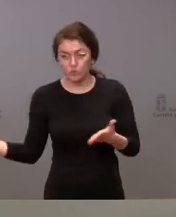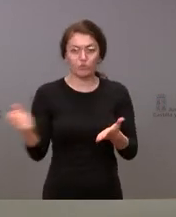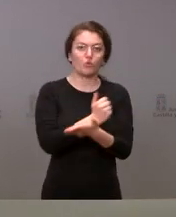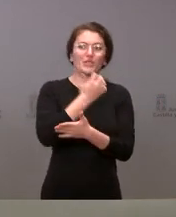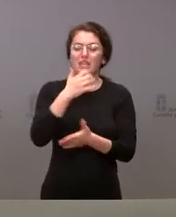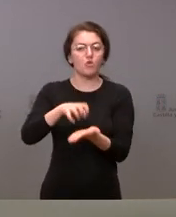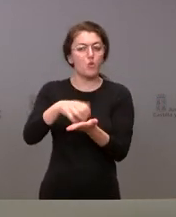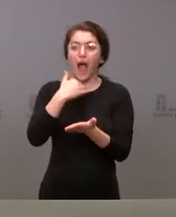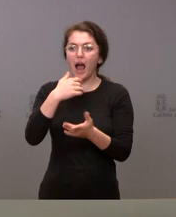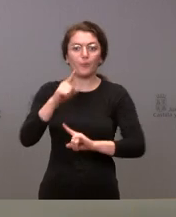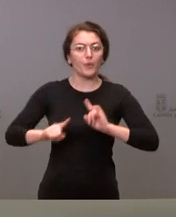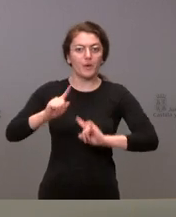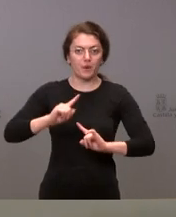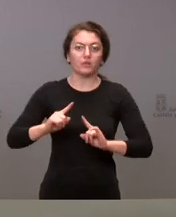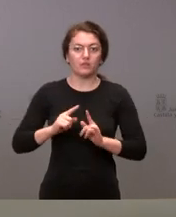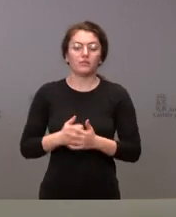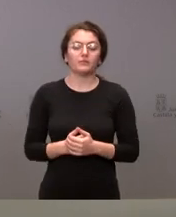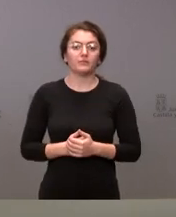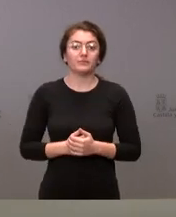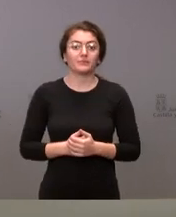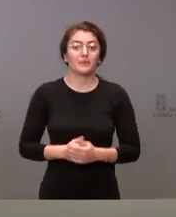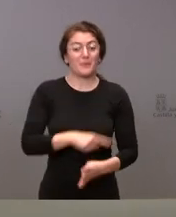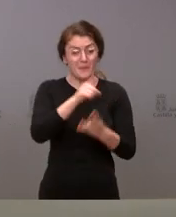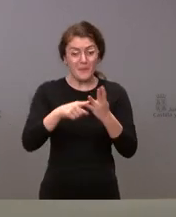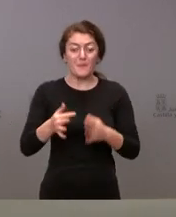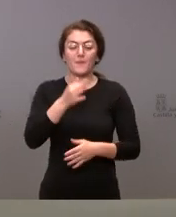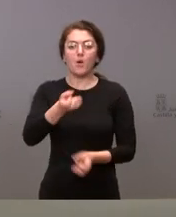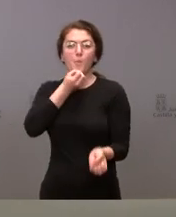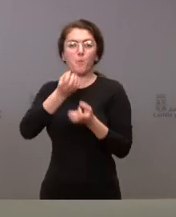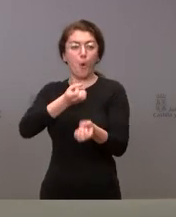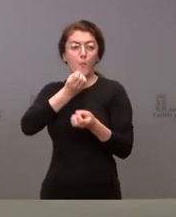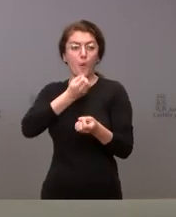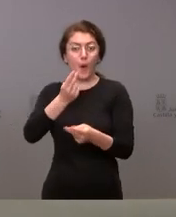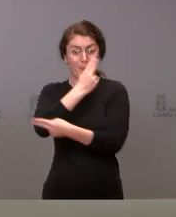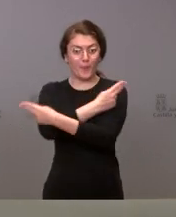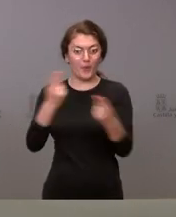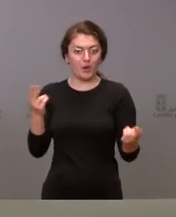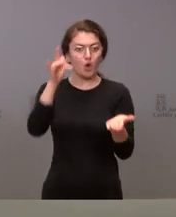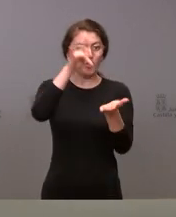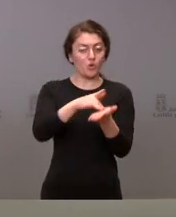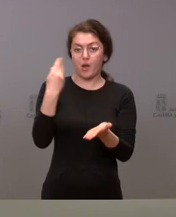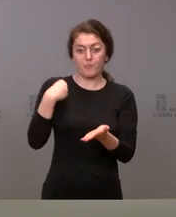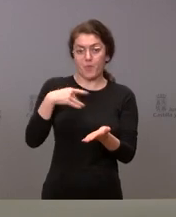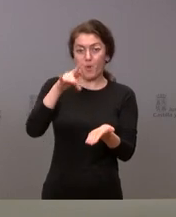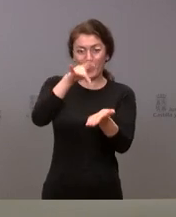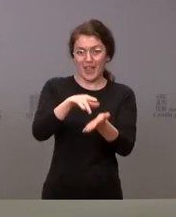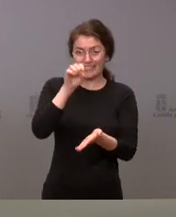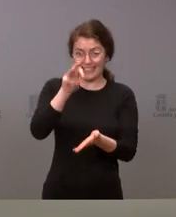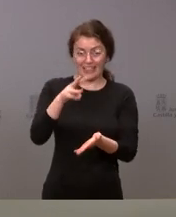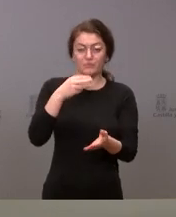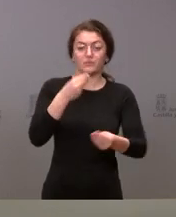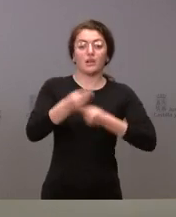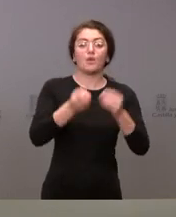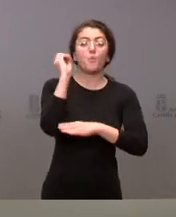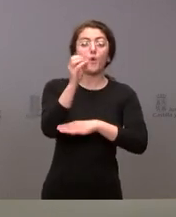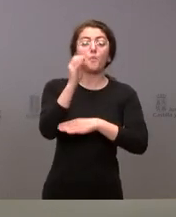incidencias. Asimismo, vamos a hacer varias comparecencias públicas en diversos momentos de la jornada electoral. En primer lugar, para